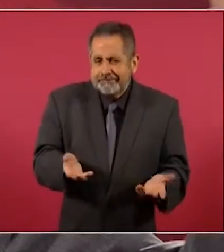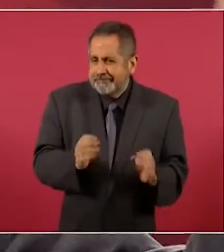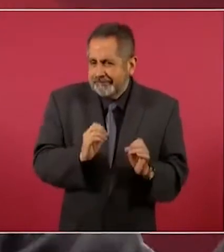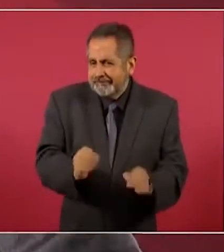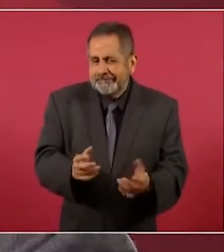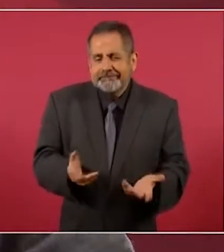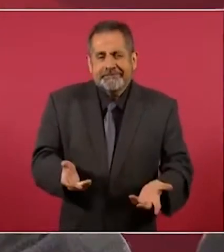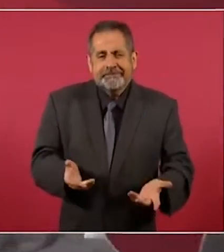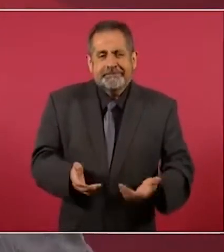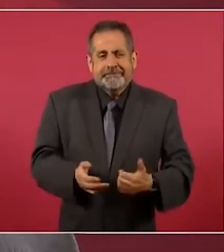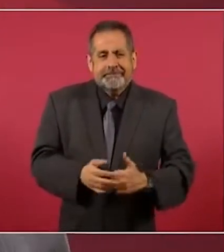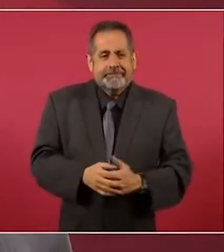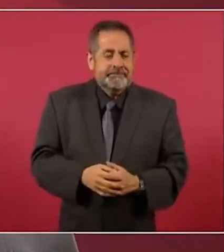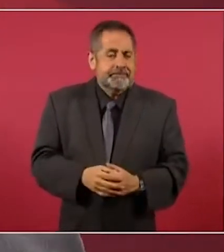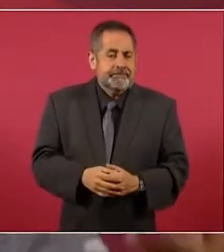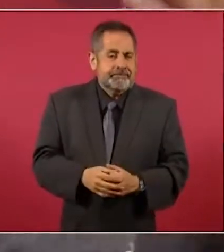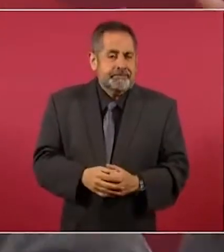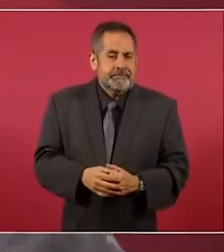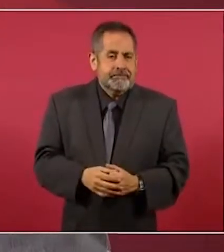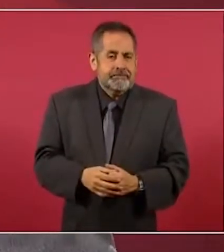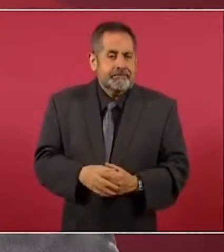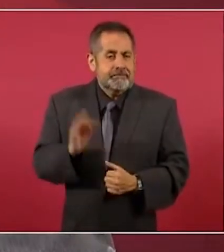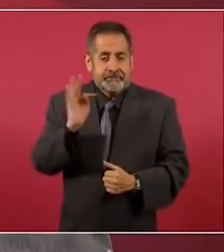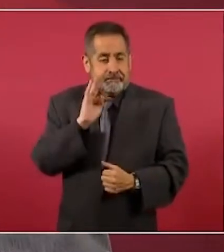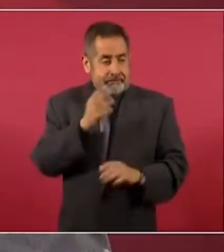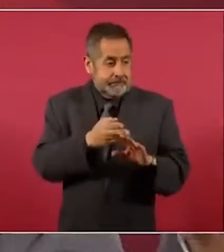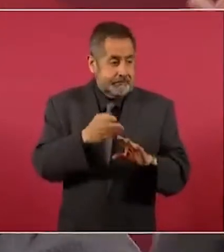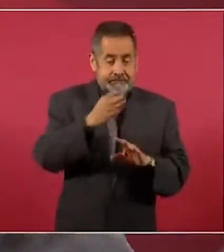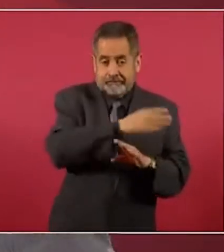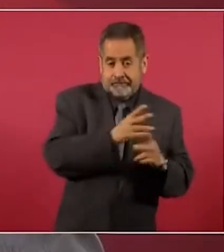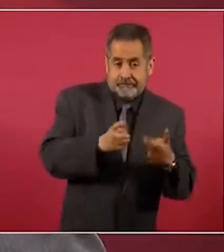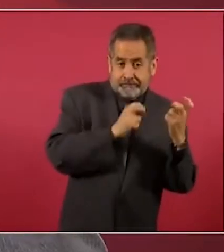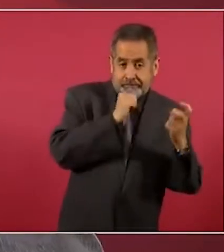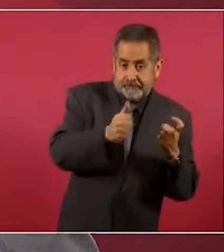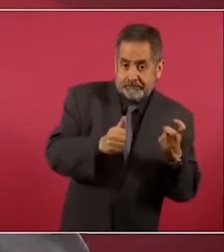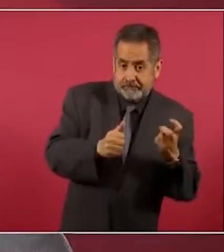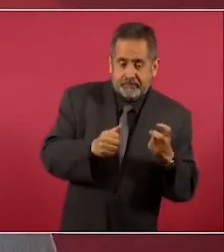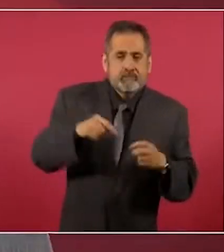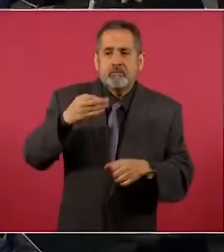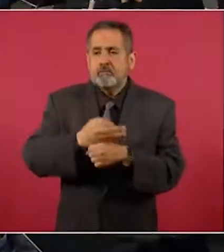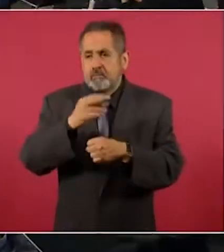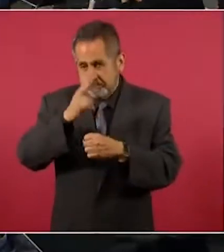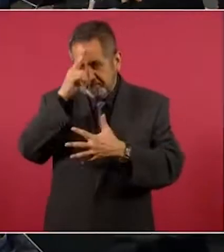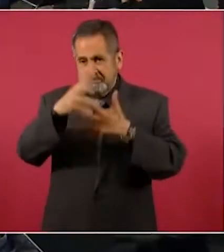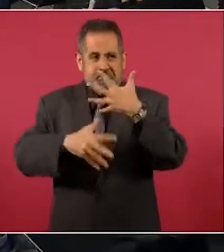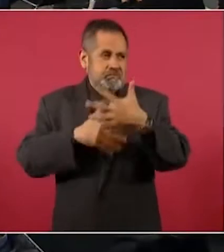se hubiese desatado la violencia